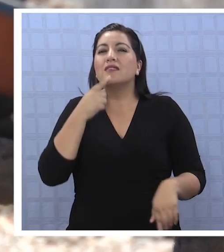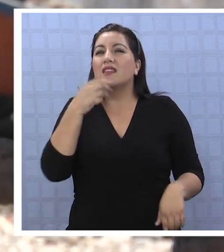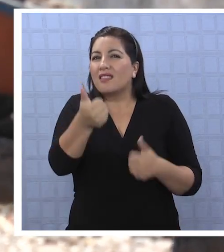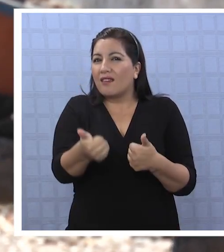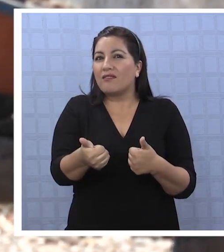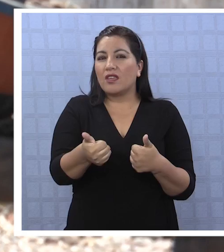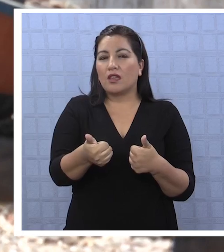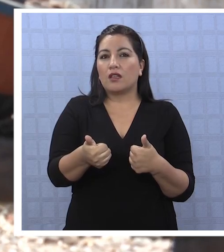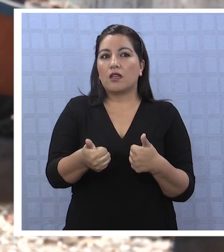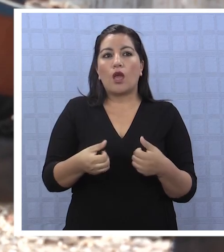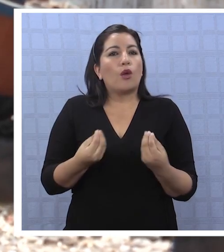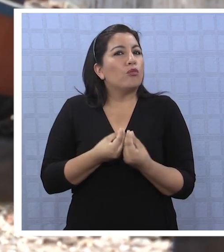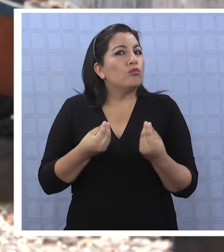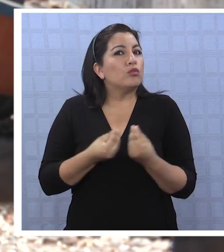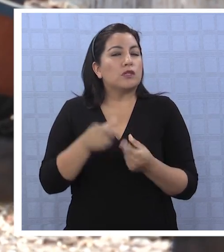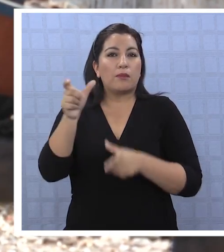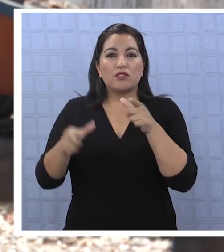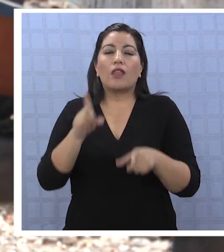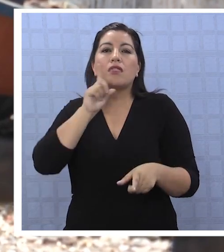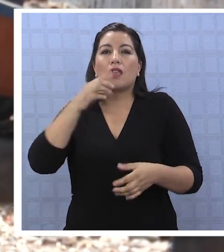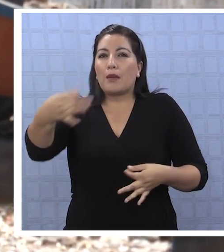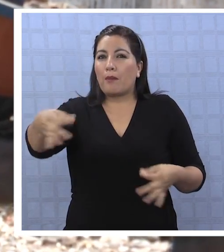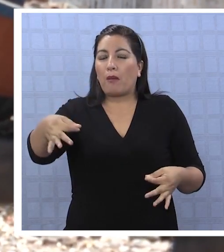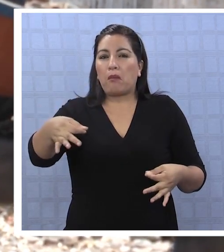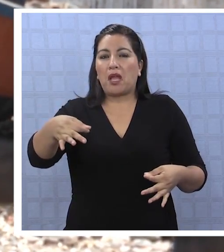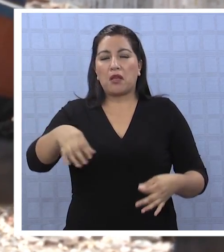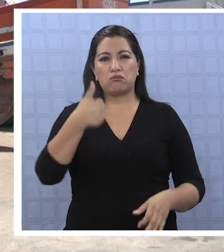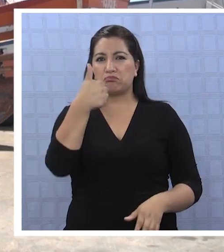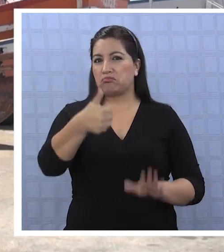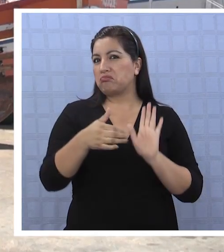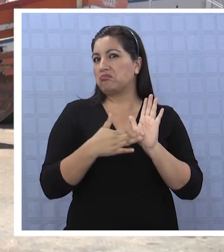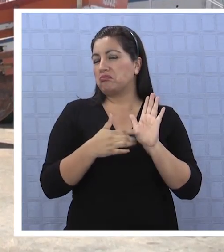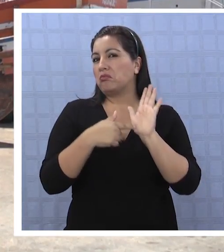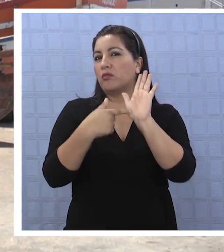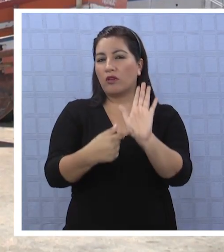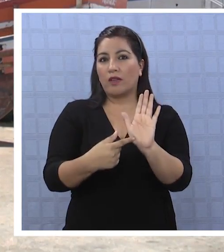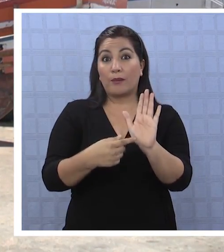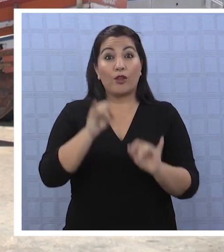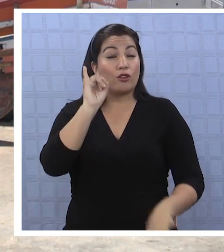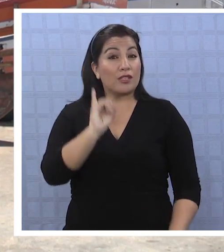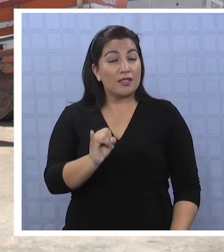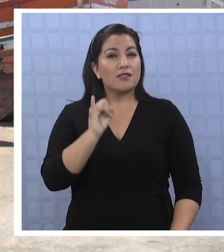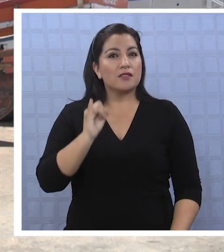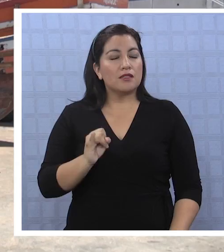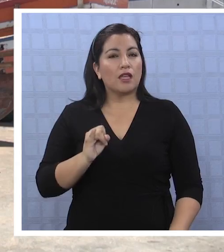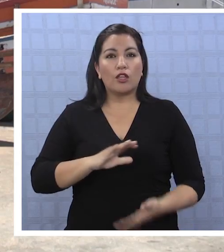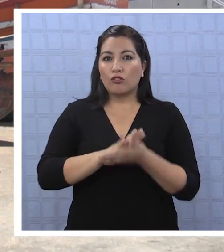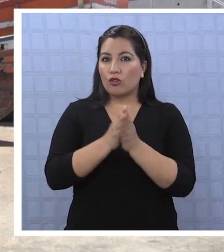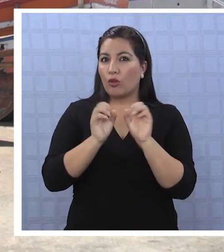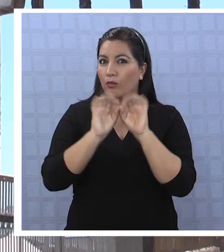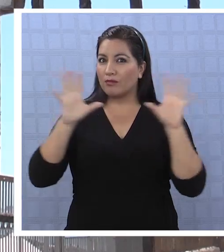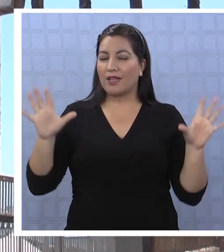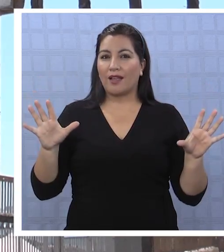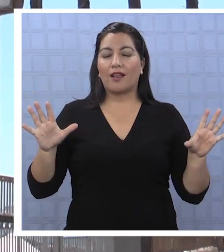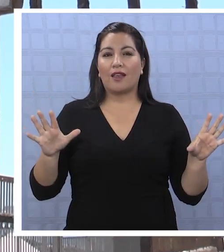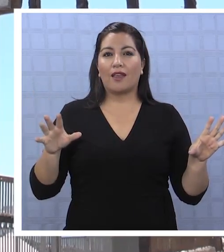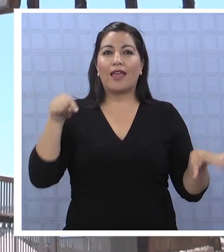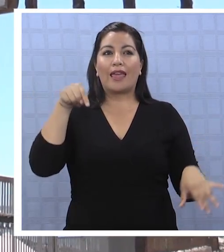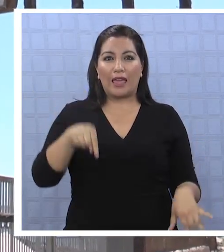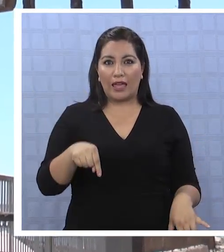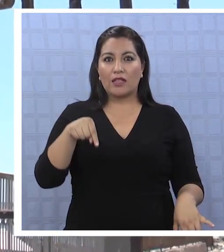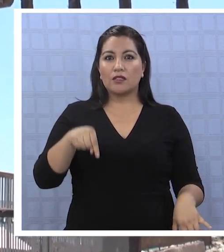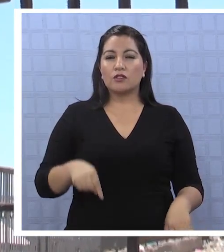que tienen, muchas de ellas tienen sus papeles al día y todo esto, pero lo que sí está muy claro es que estos